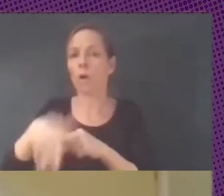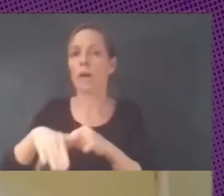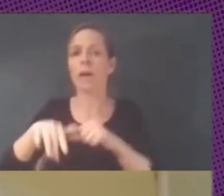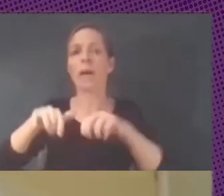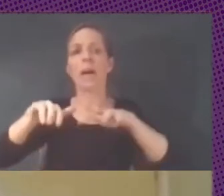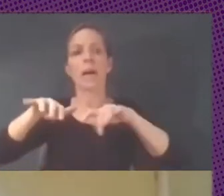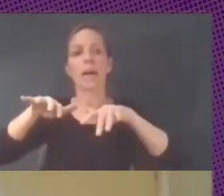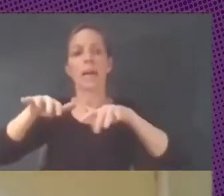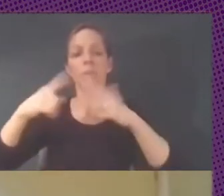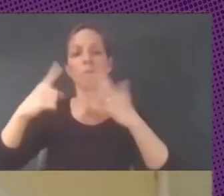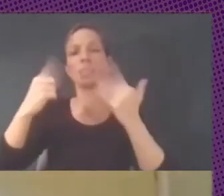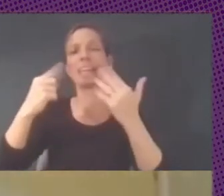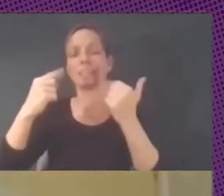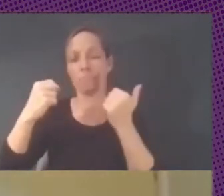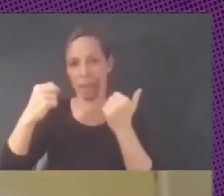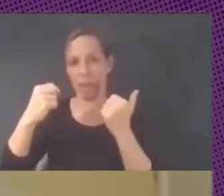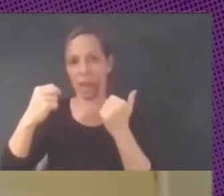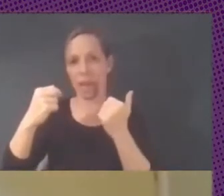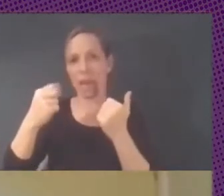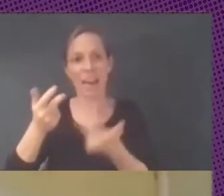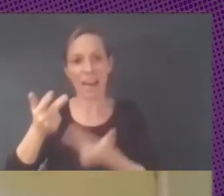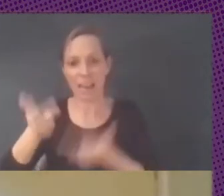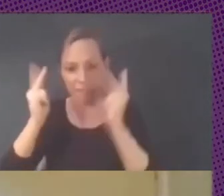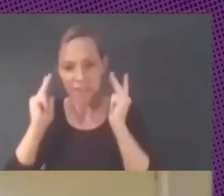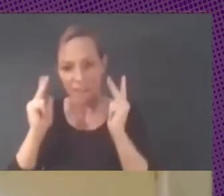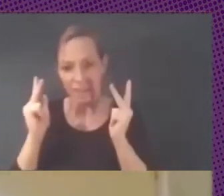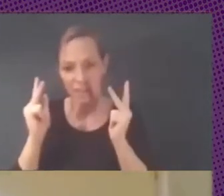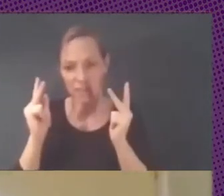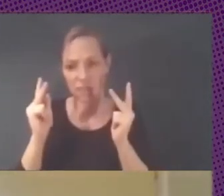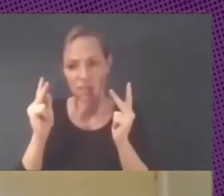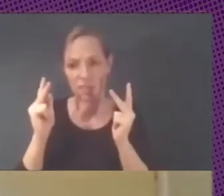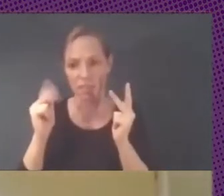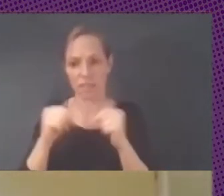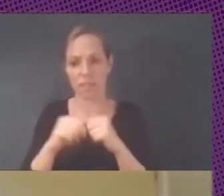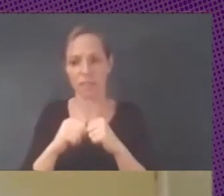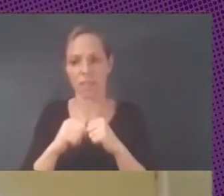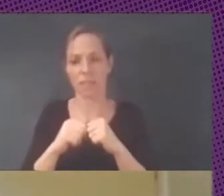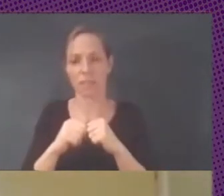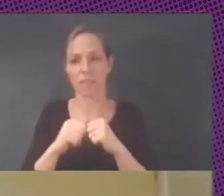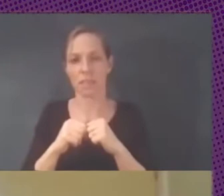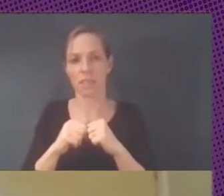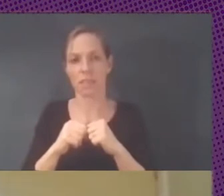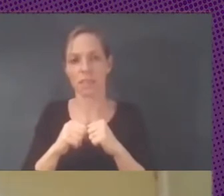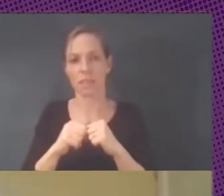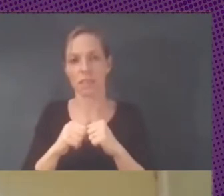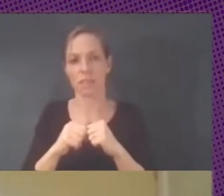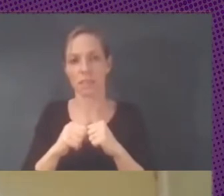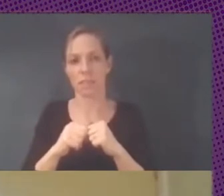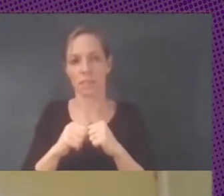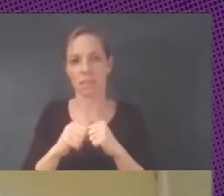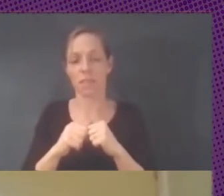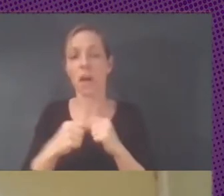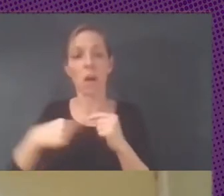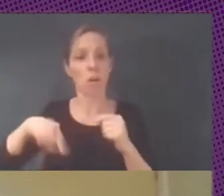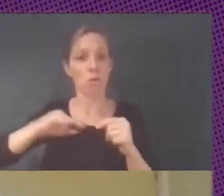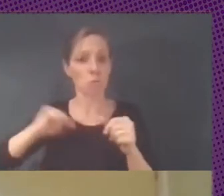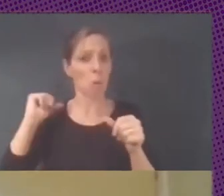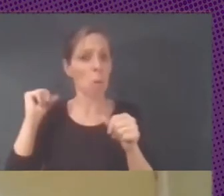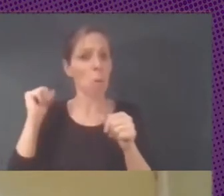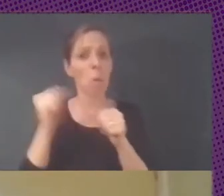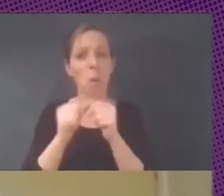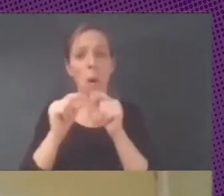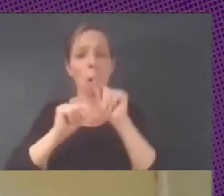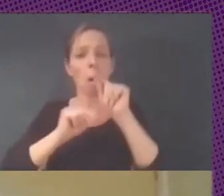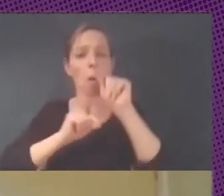Renew Linux y nunca tuvimos un incidente de virus por ejemplo